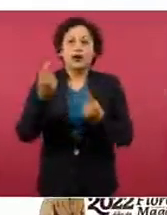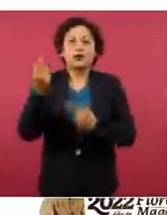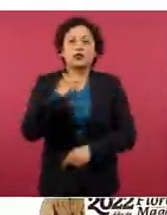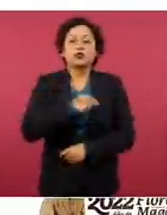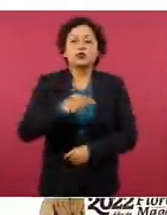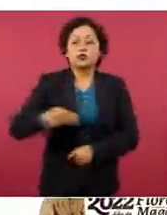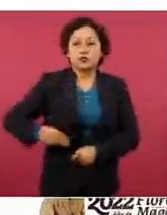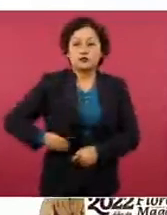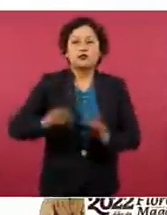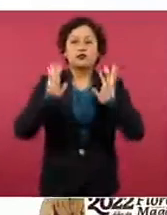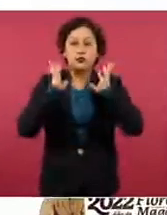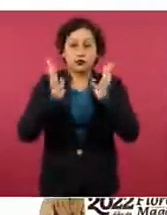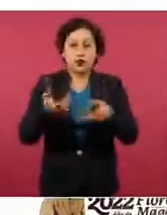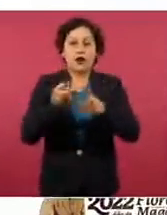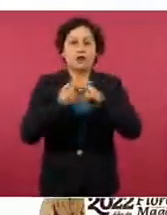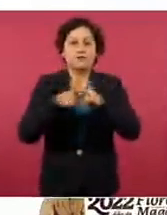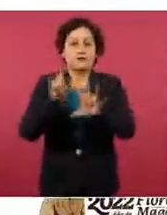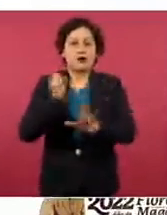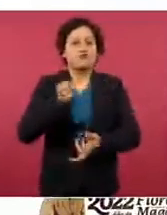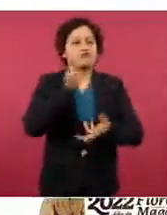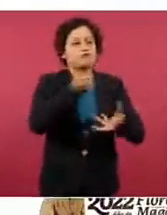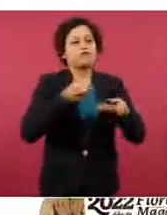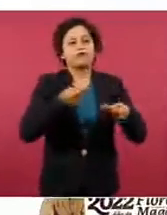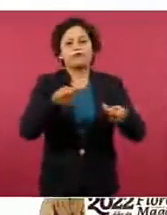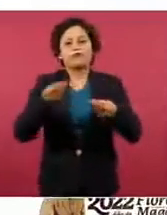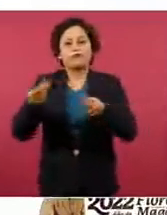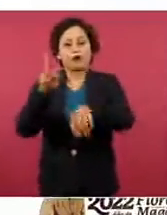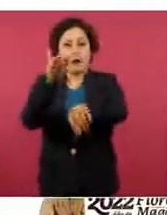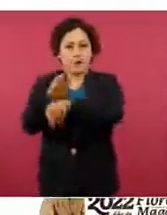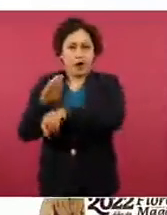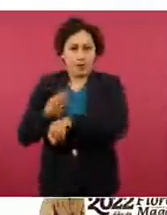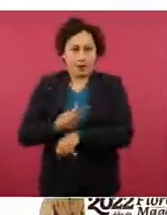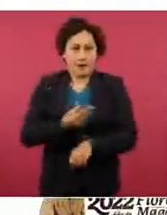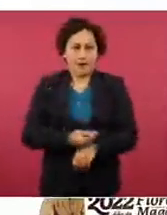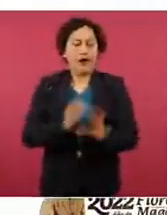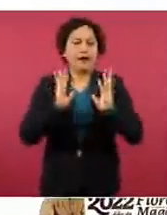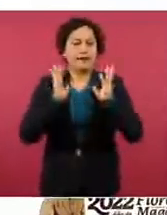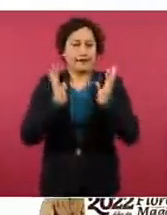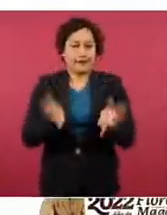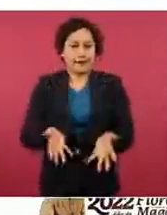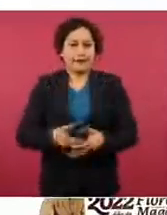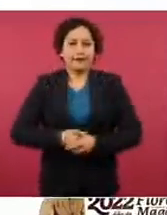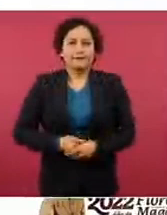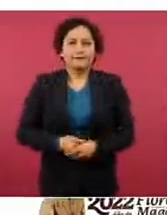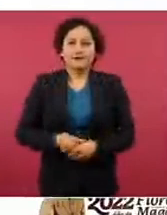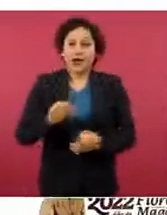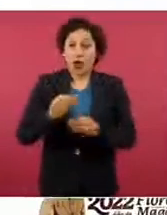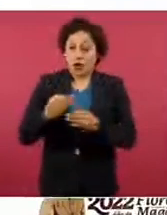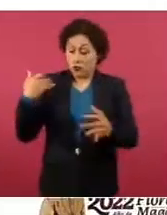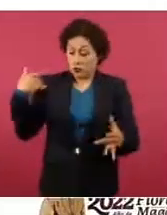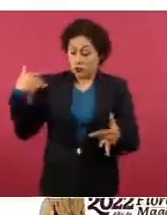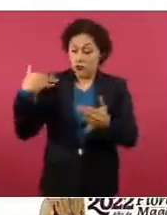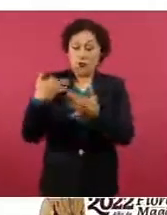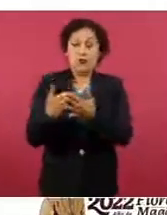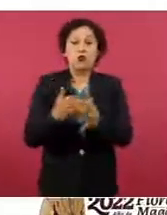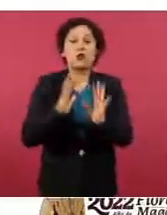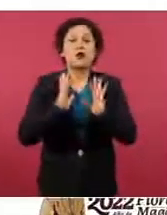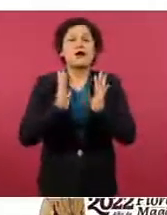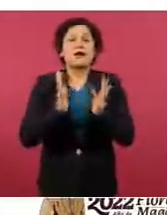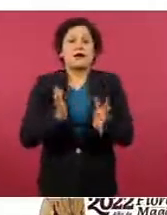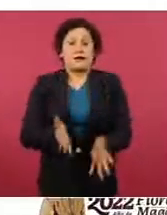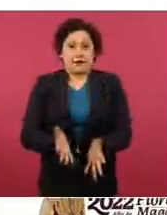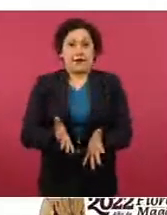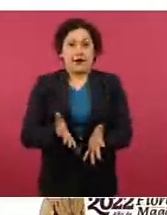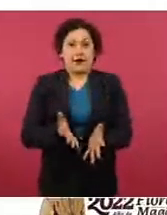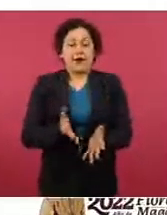está haciendo. Al momento ya se han validado con las